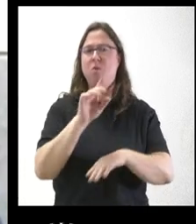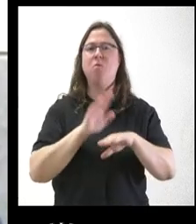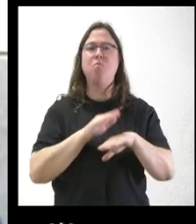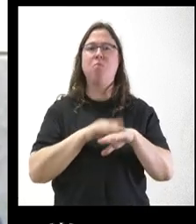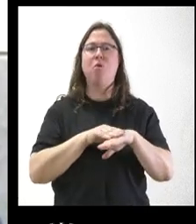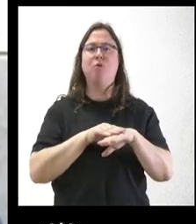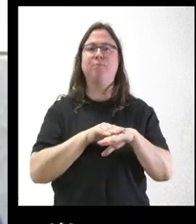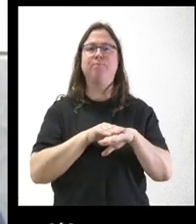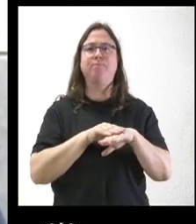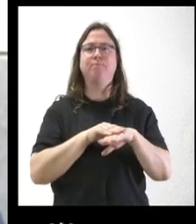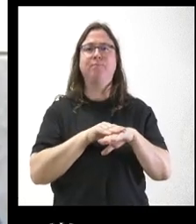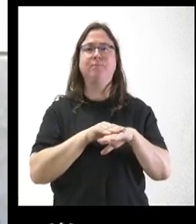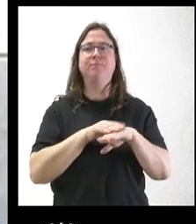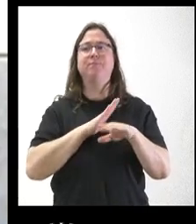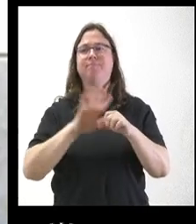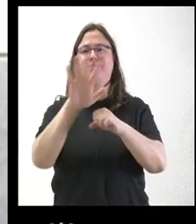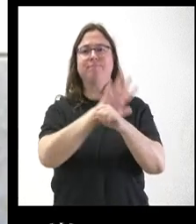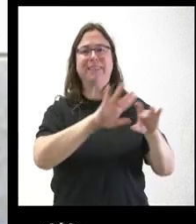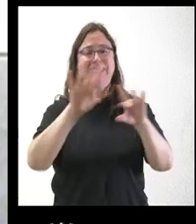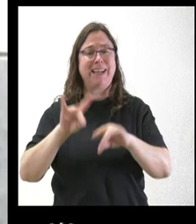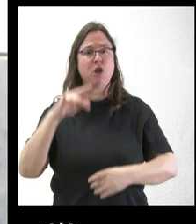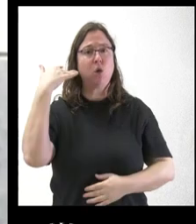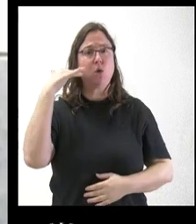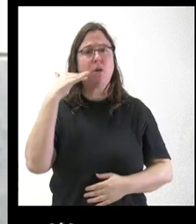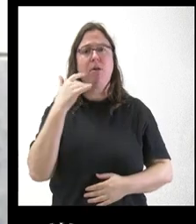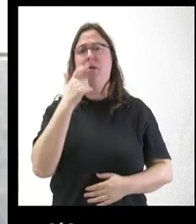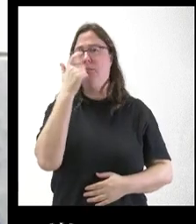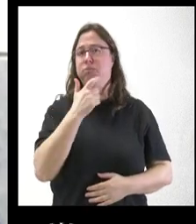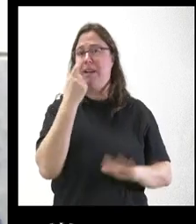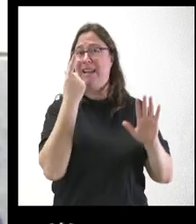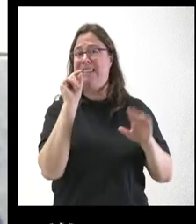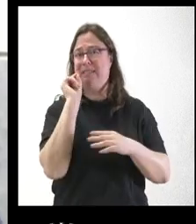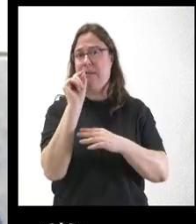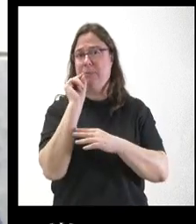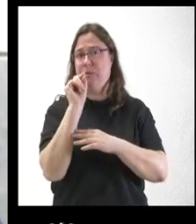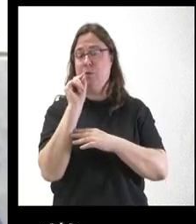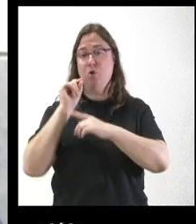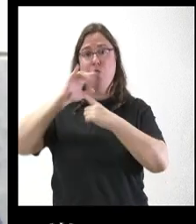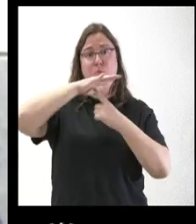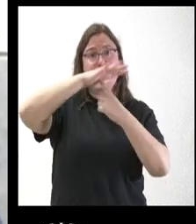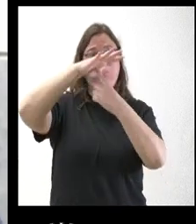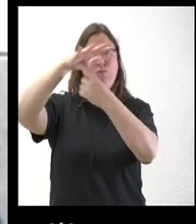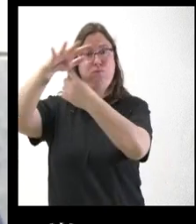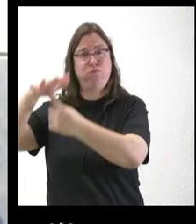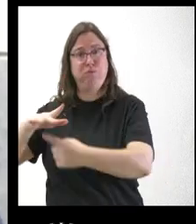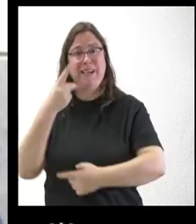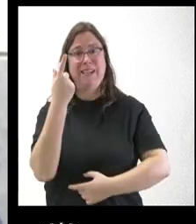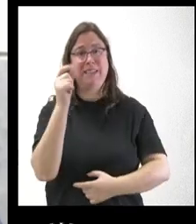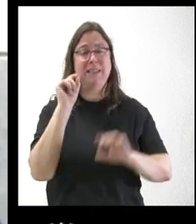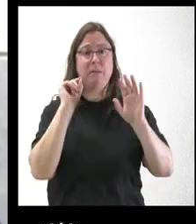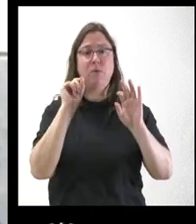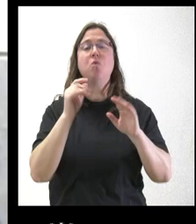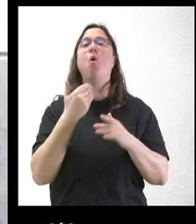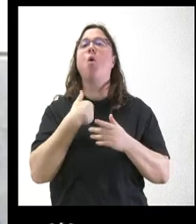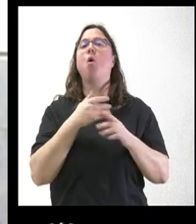un amplio territorio de la provincia de Soria en que se tarda más de 60 minutos en llegar en helicóptero. O si comparte que la